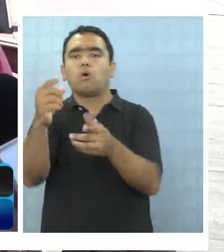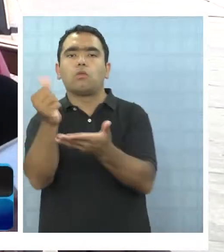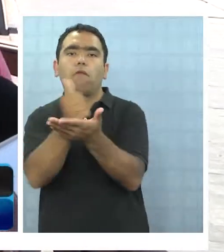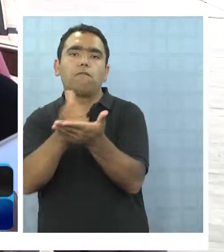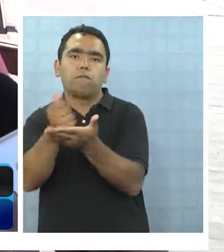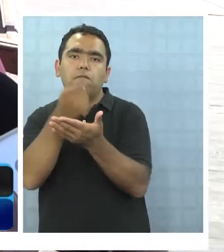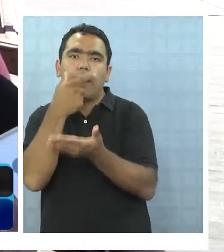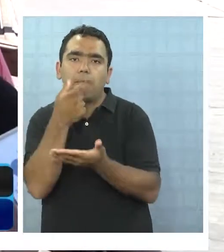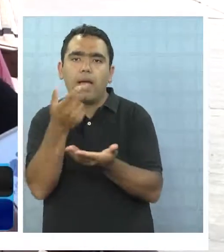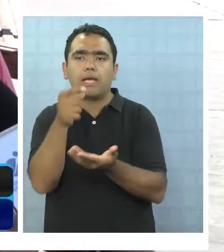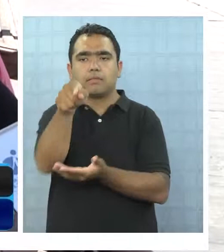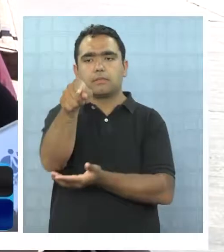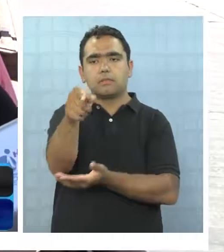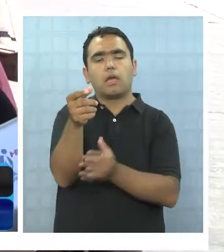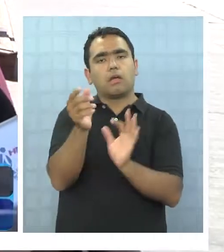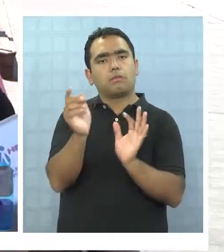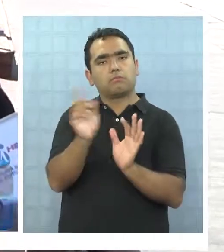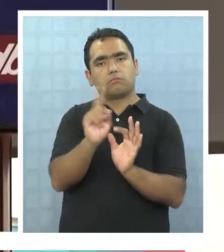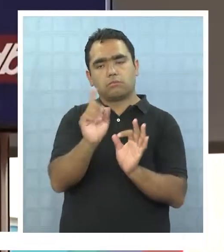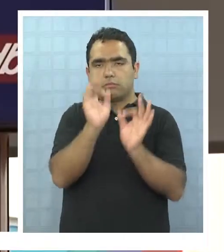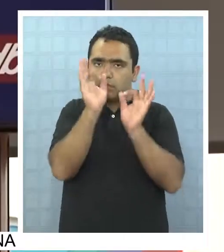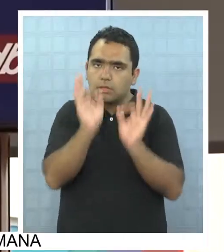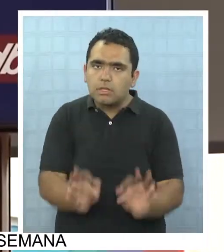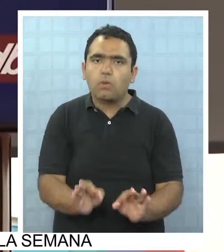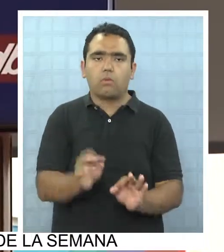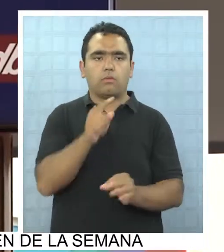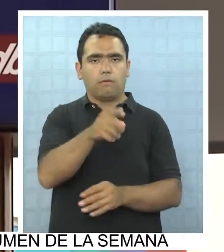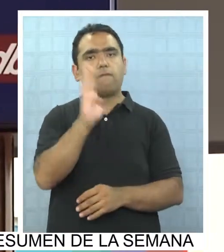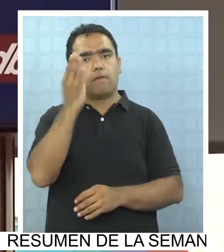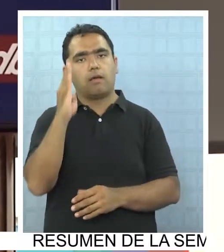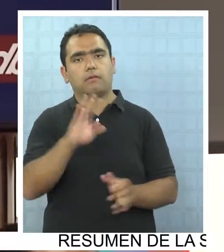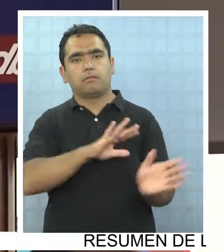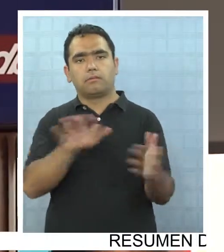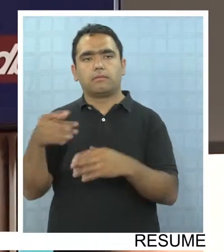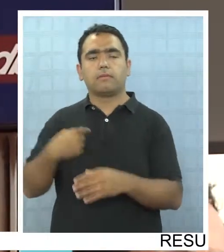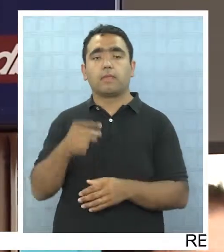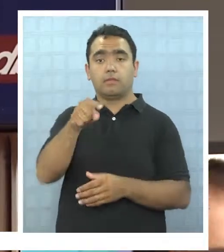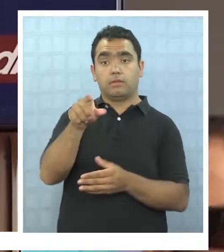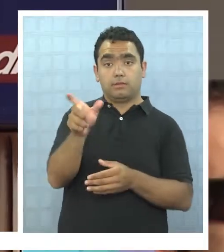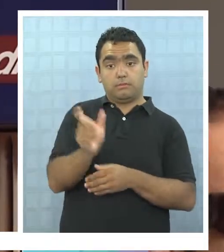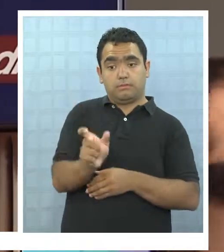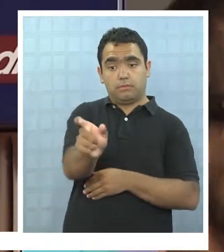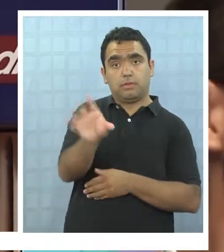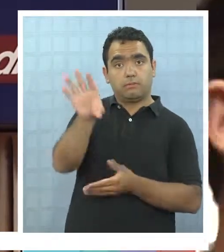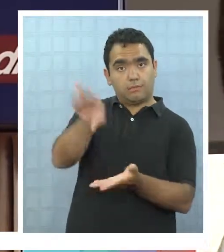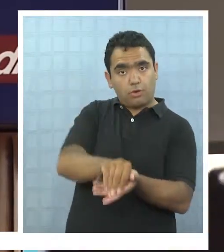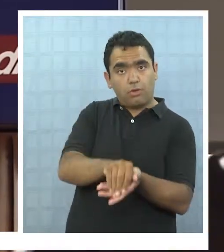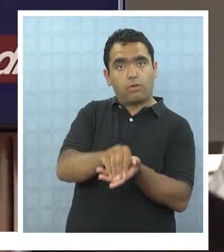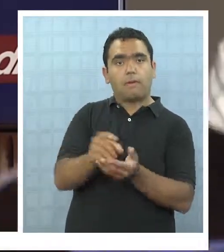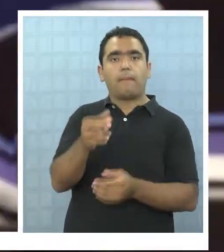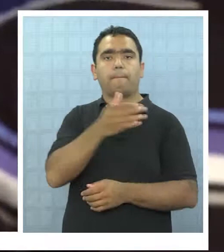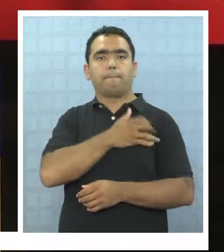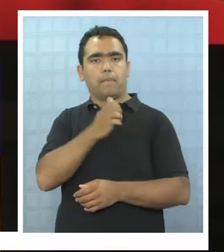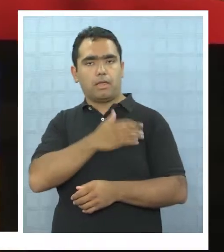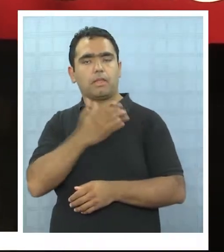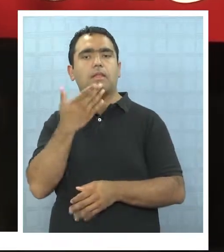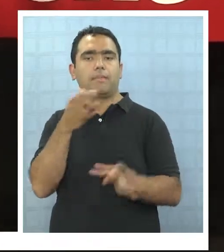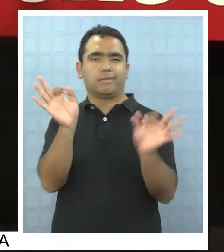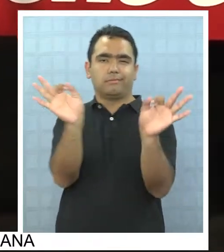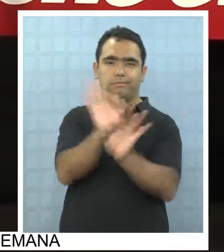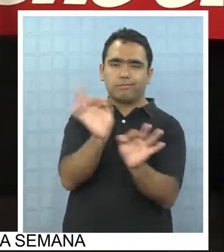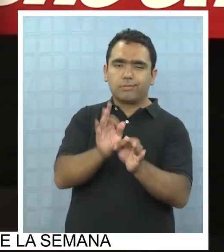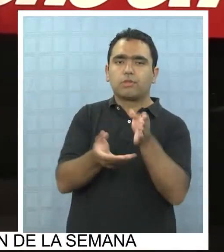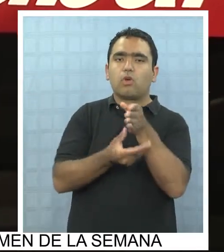así, o a la farmacia también, me da seguridad. Ante el aumento de clonaciones de tarjetas de crédito, la PDI